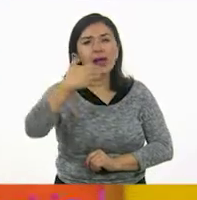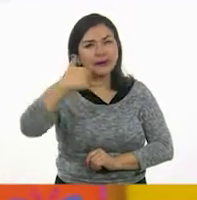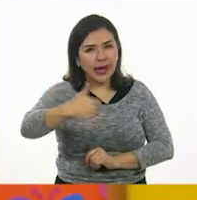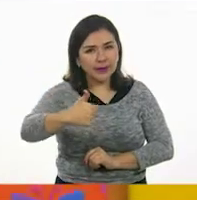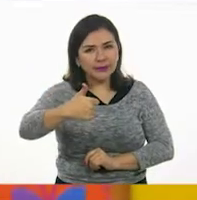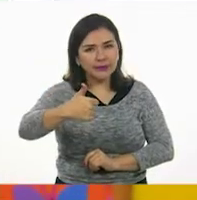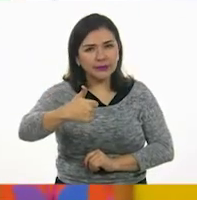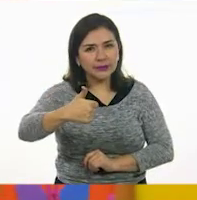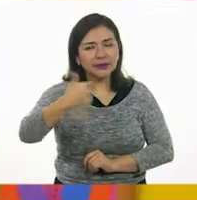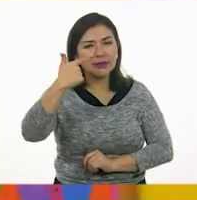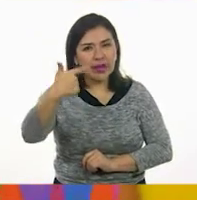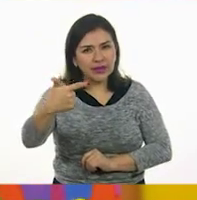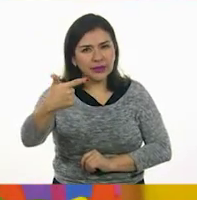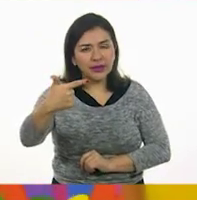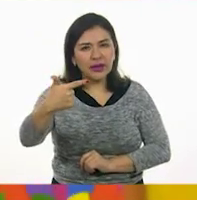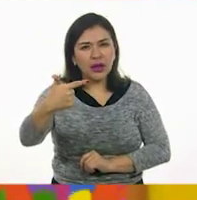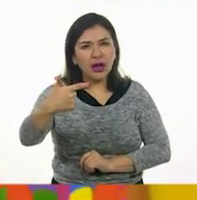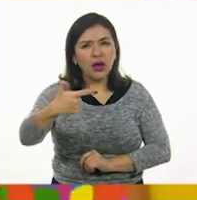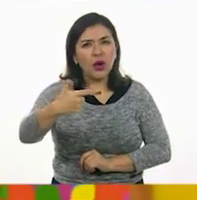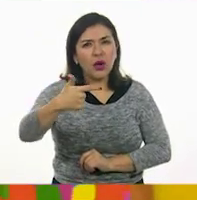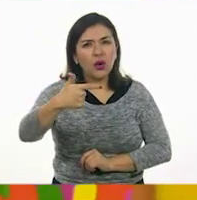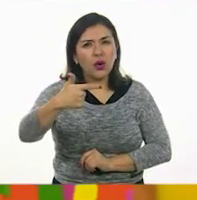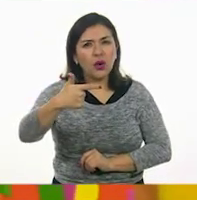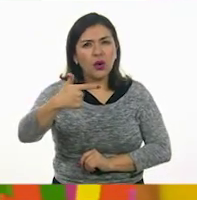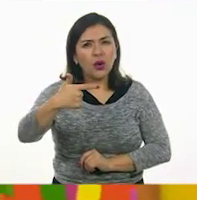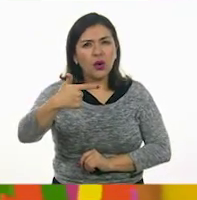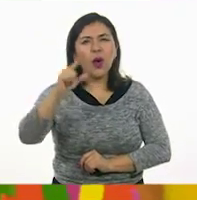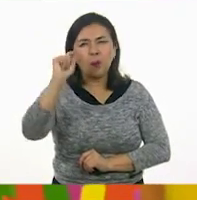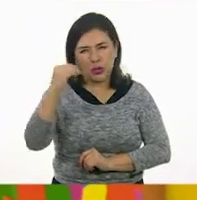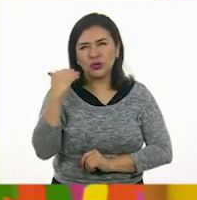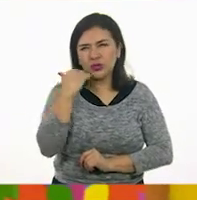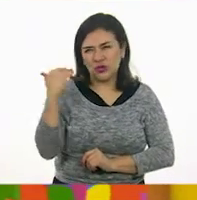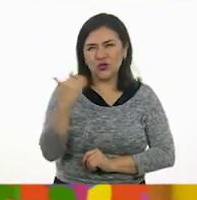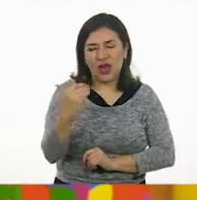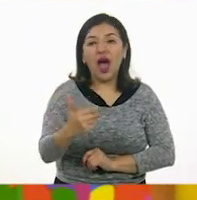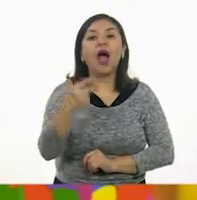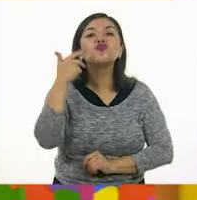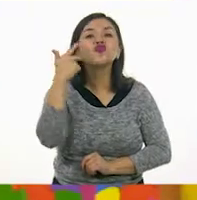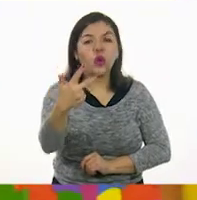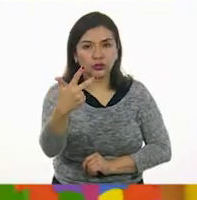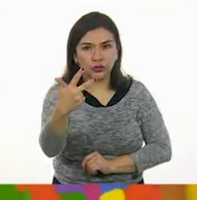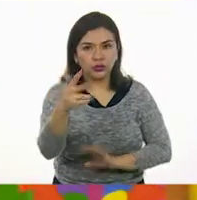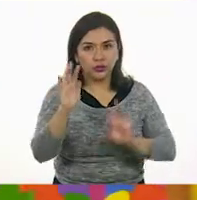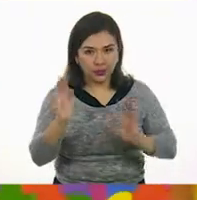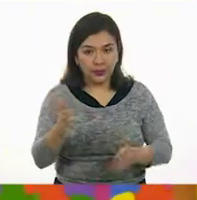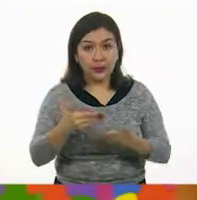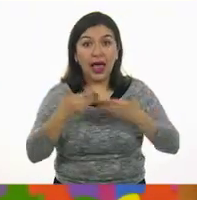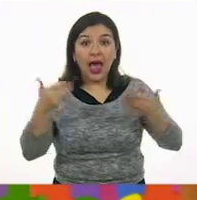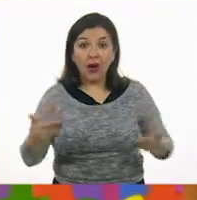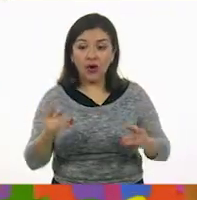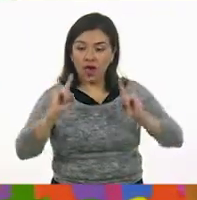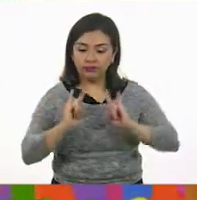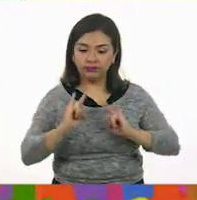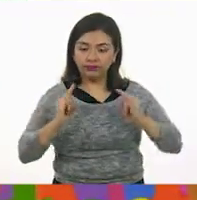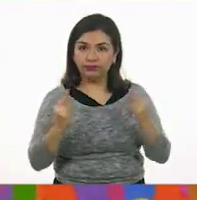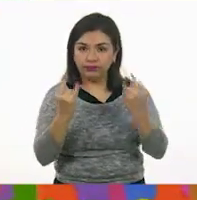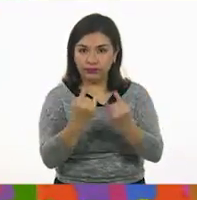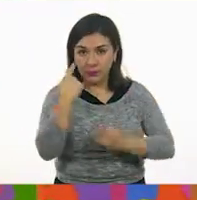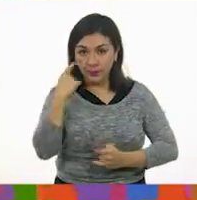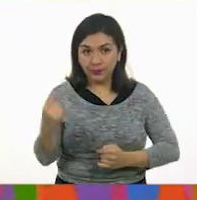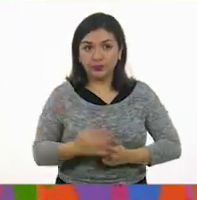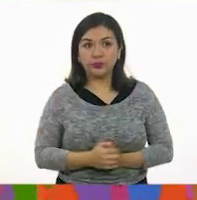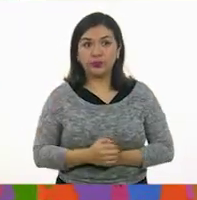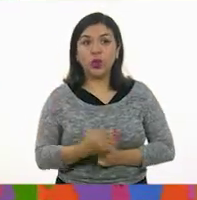seis, siete, ocho. Ocho. Ahora nos vamos a los lados. Ocho,